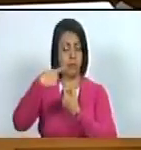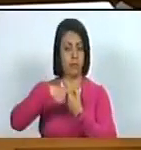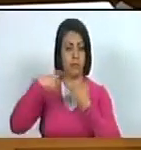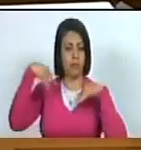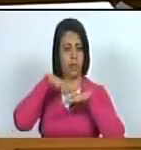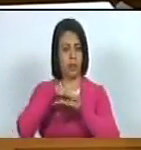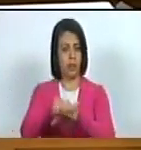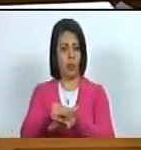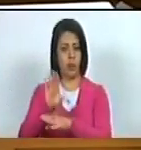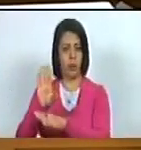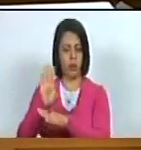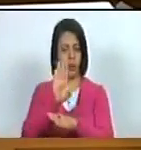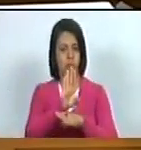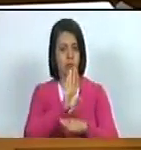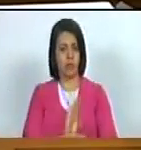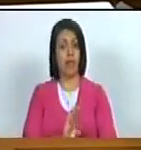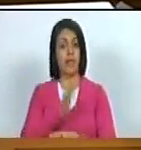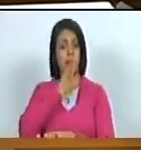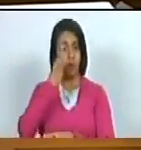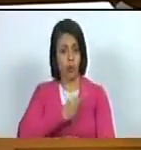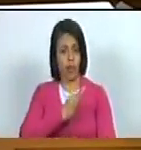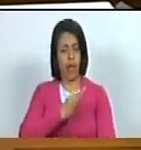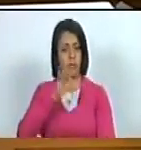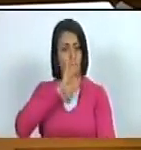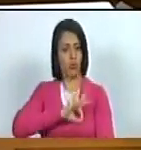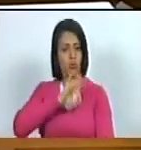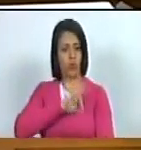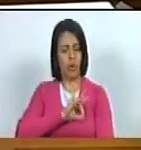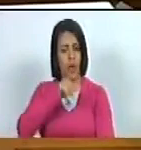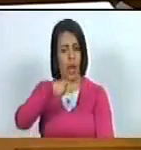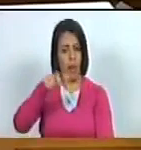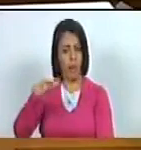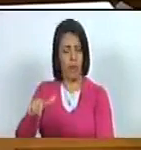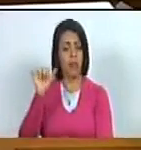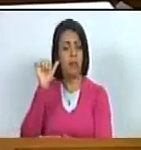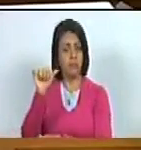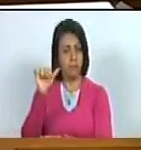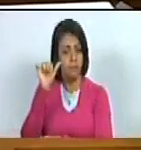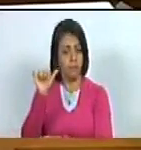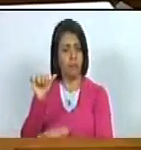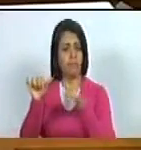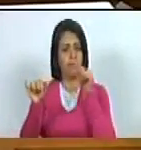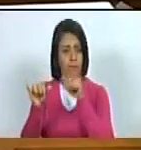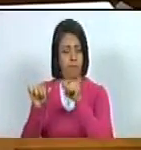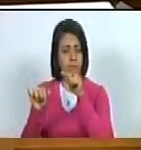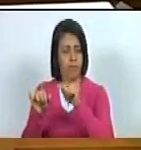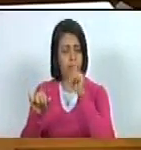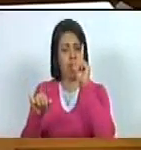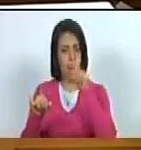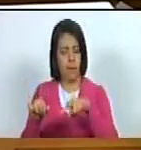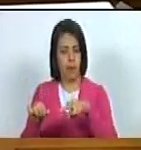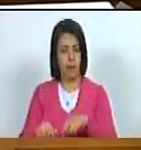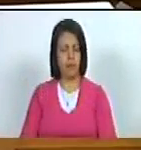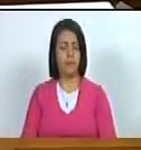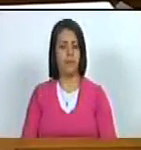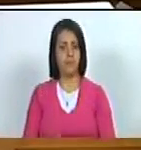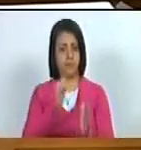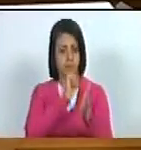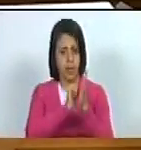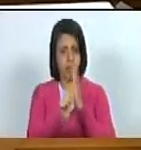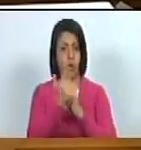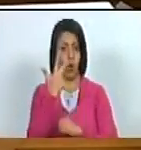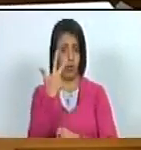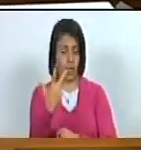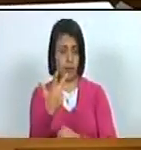integración protección y seguridad social de las personas con trastorno del espectro autista artículo